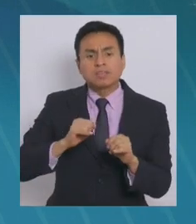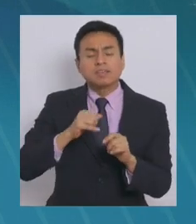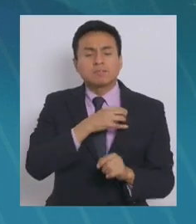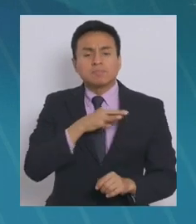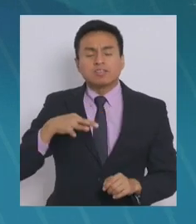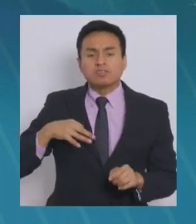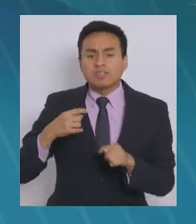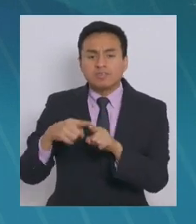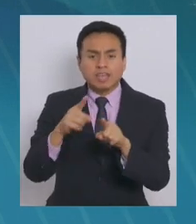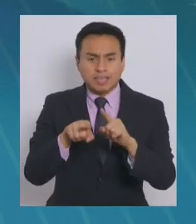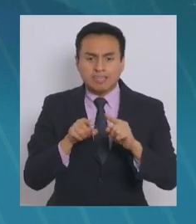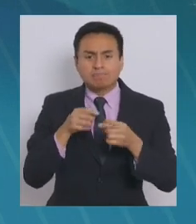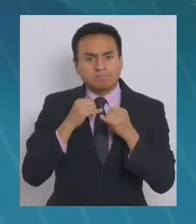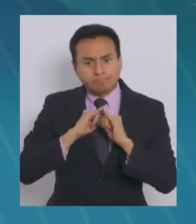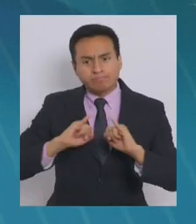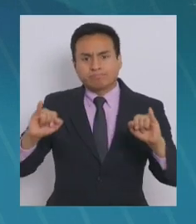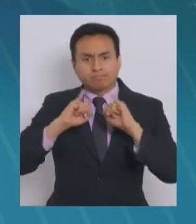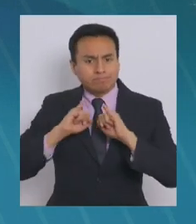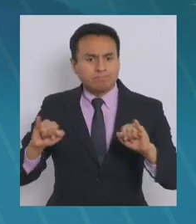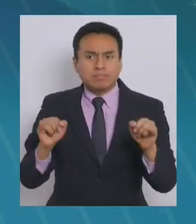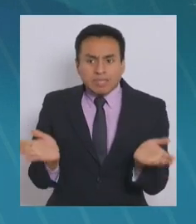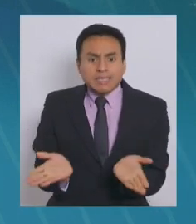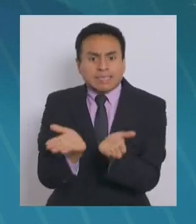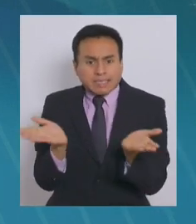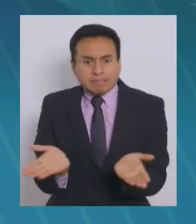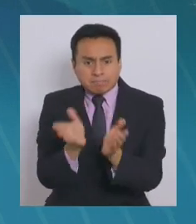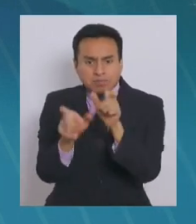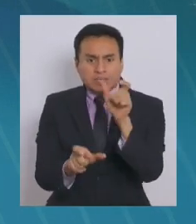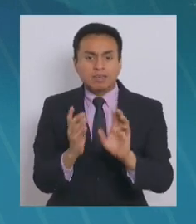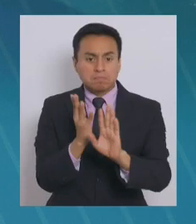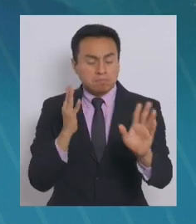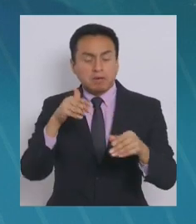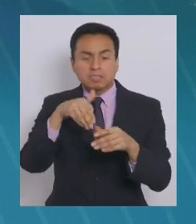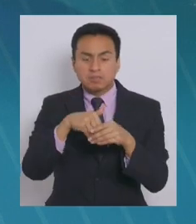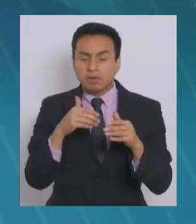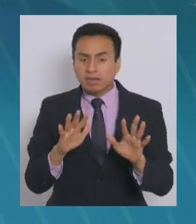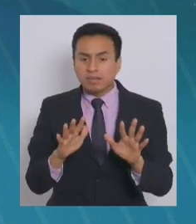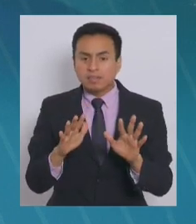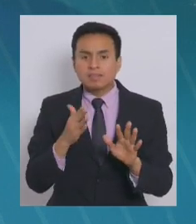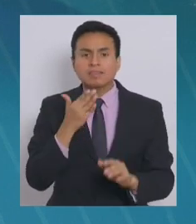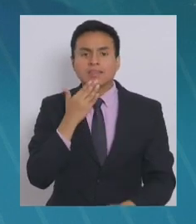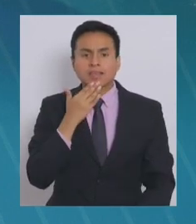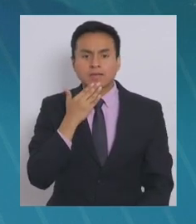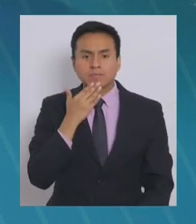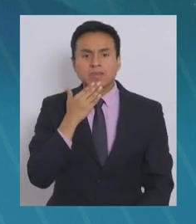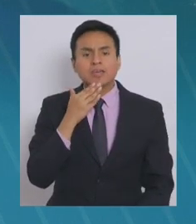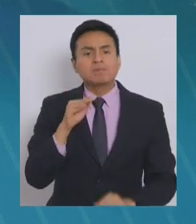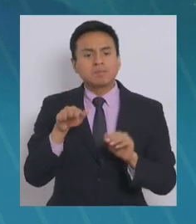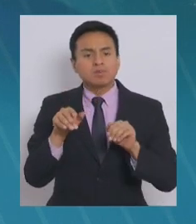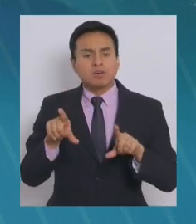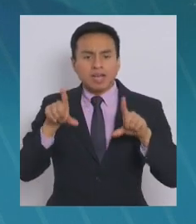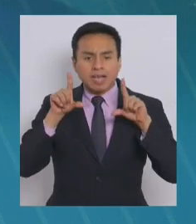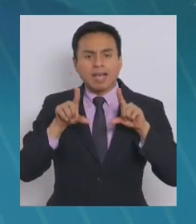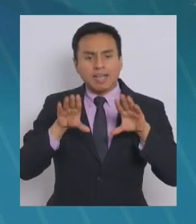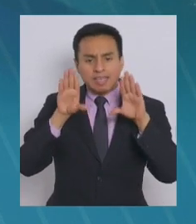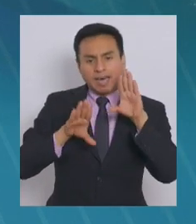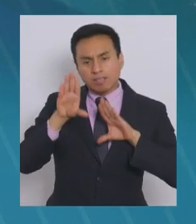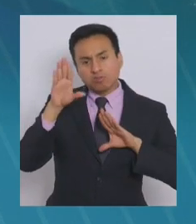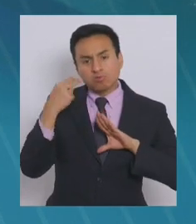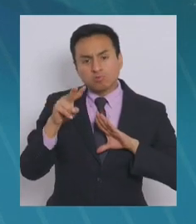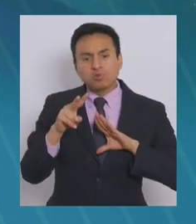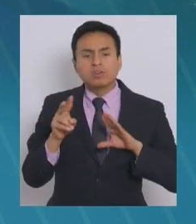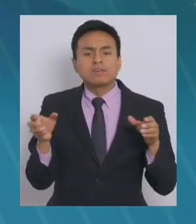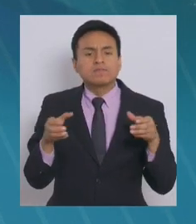ministros y ministras para hacer una motivación a participar, tanto también como los propios candidatos en sus franjas